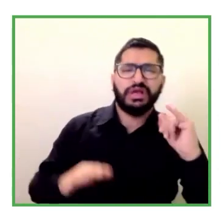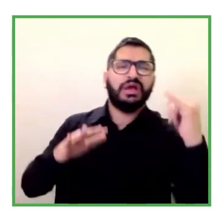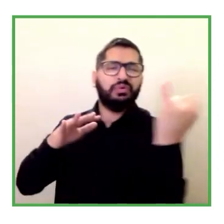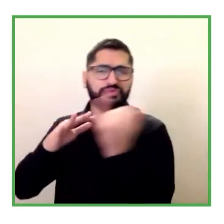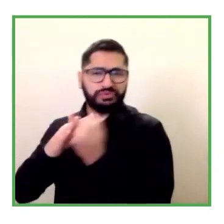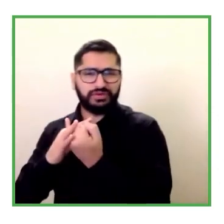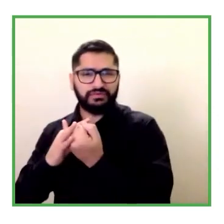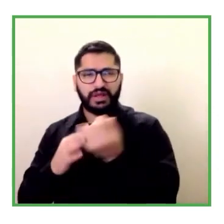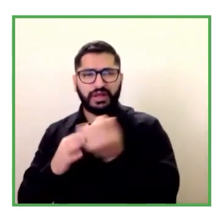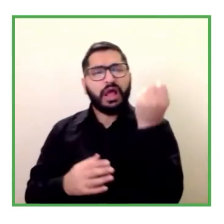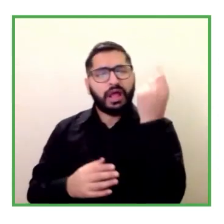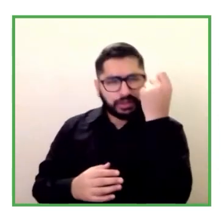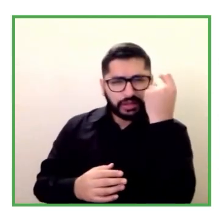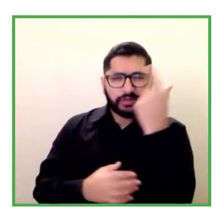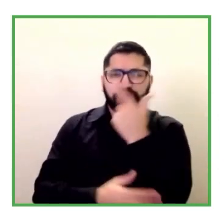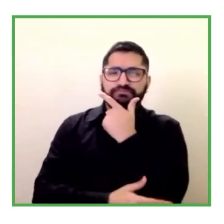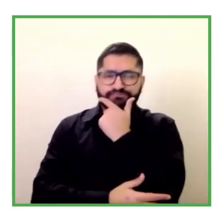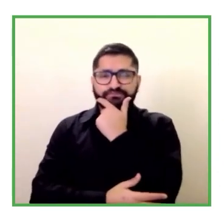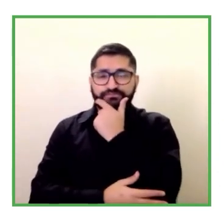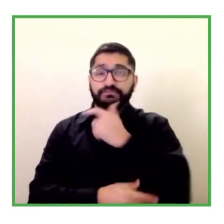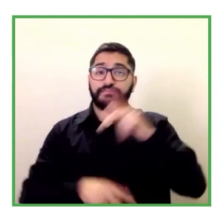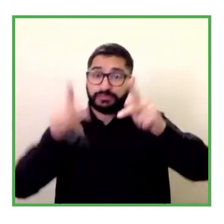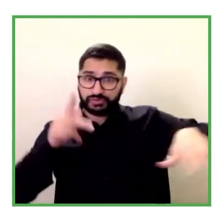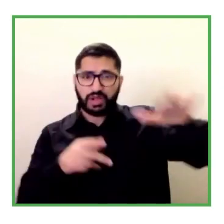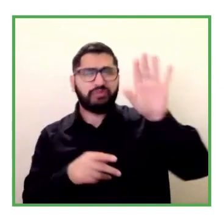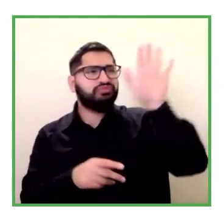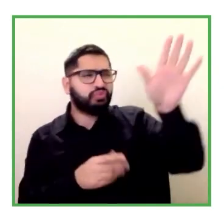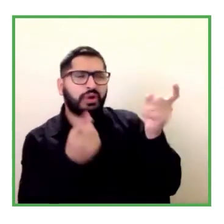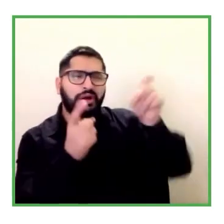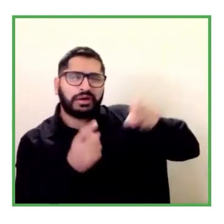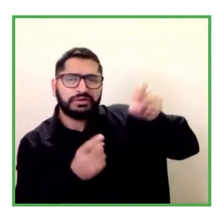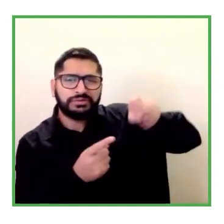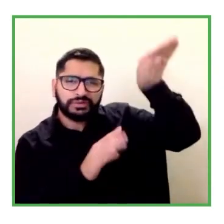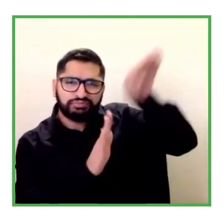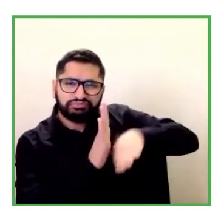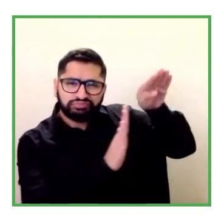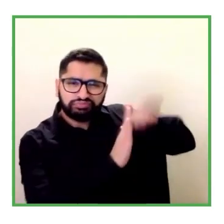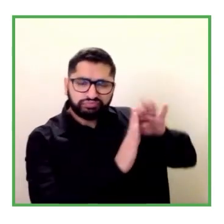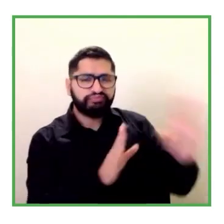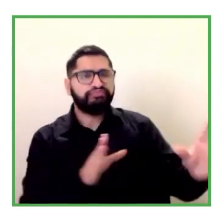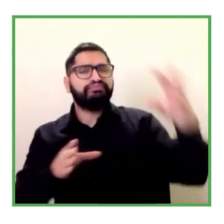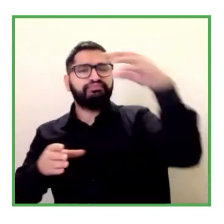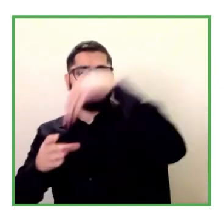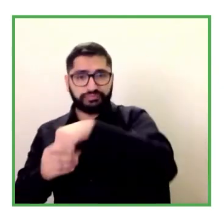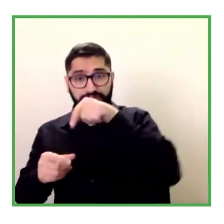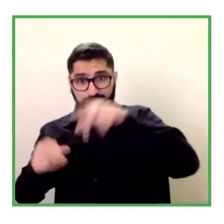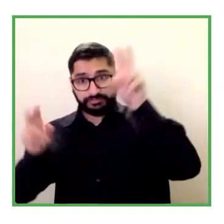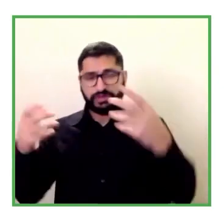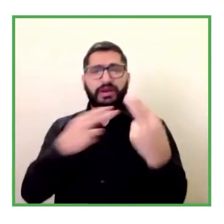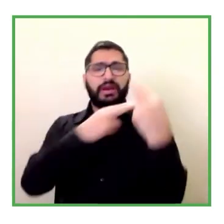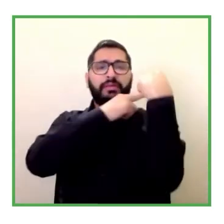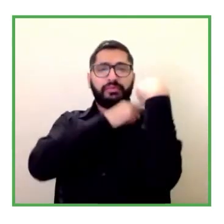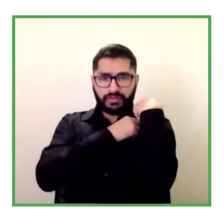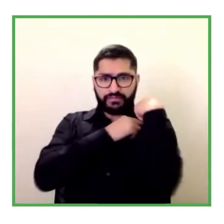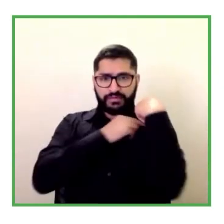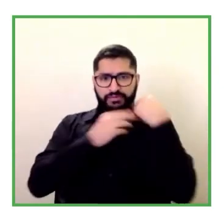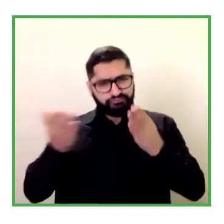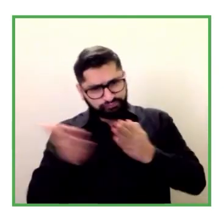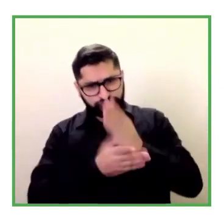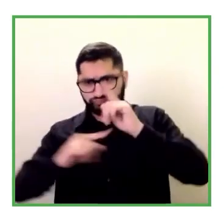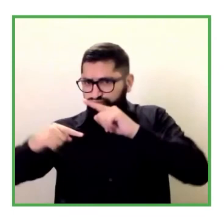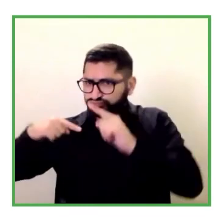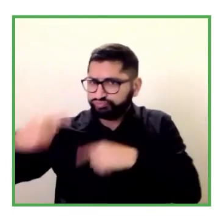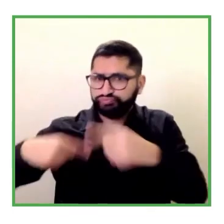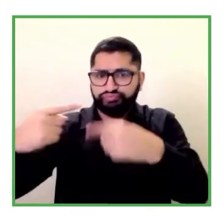persona dentro de todas las organizaciones para poder impulsar un correcto desarrollo de la inclusión dentro de la organización y esto es clave y